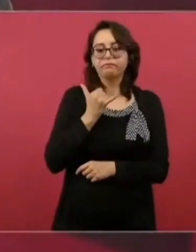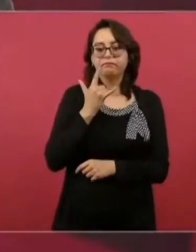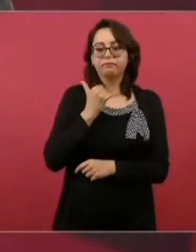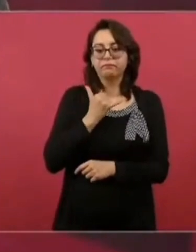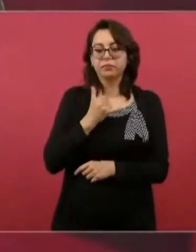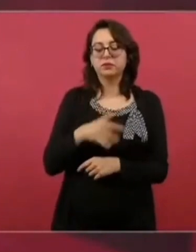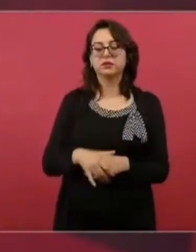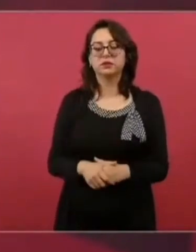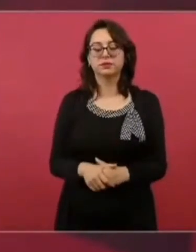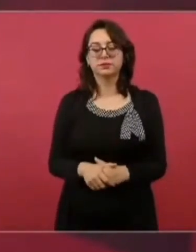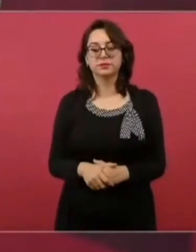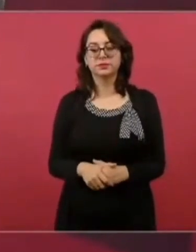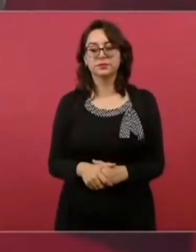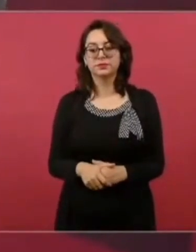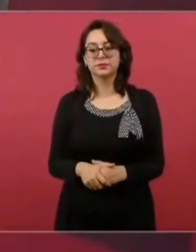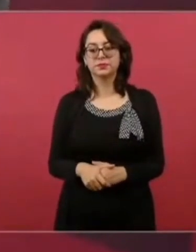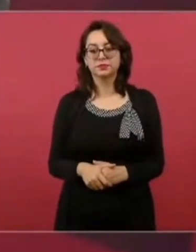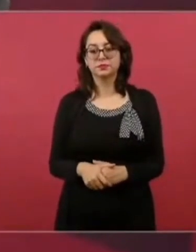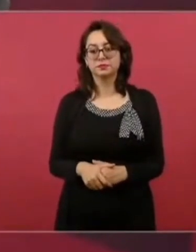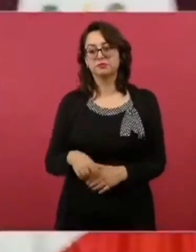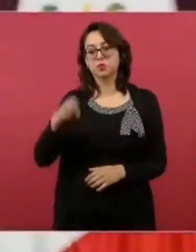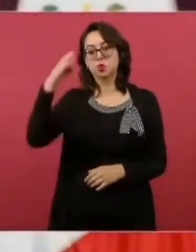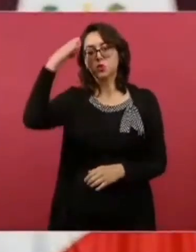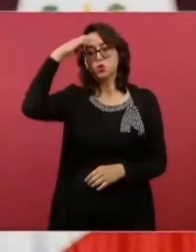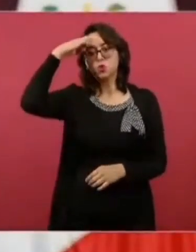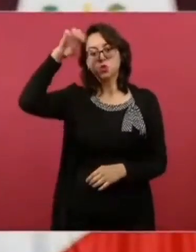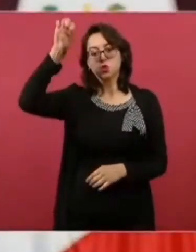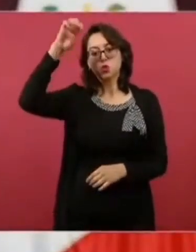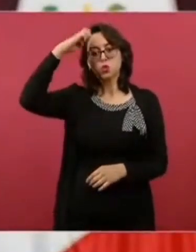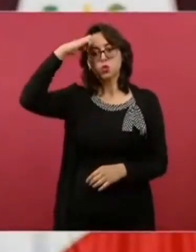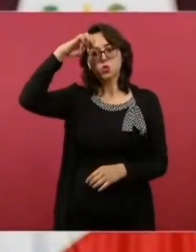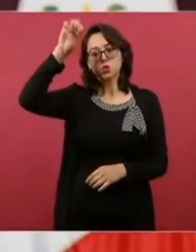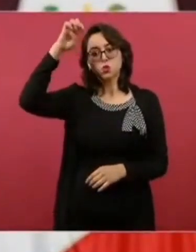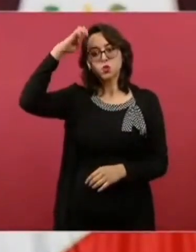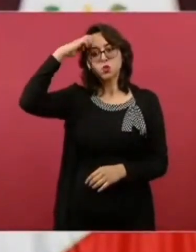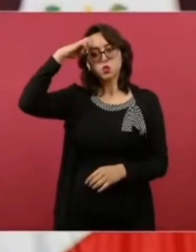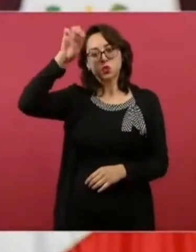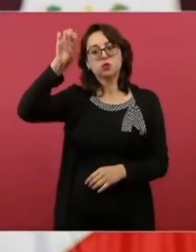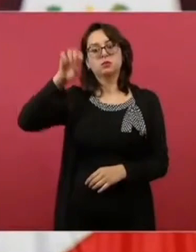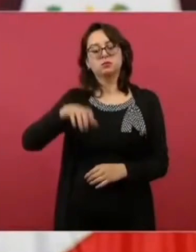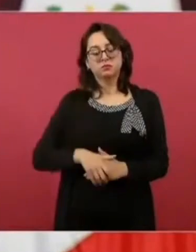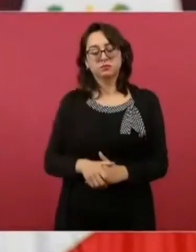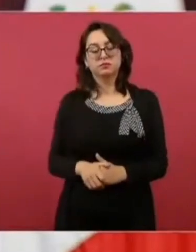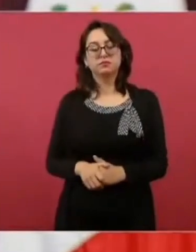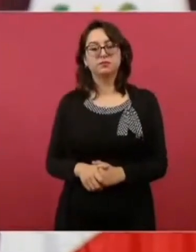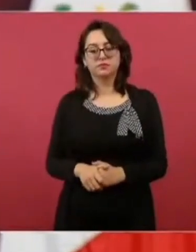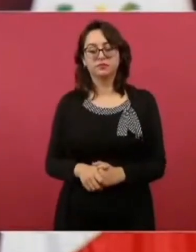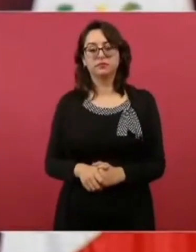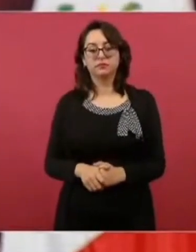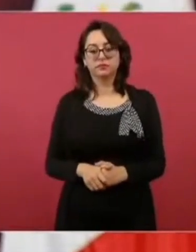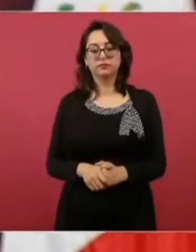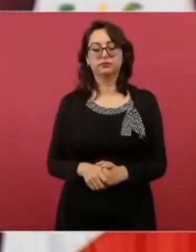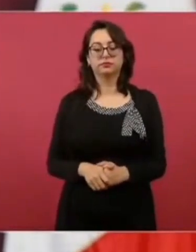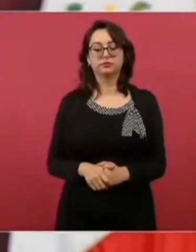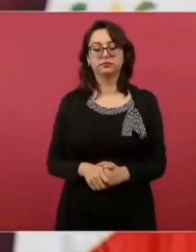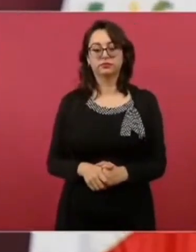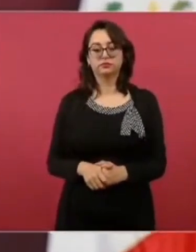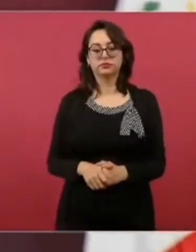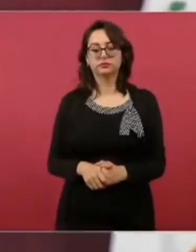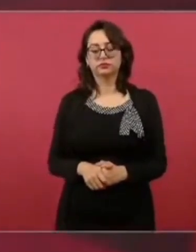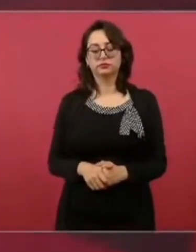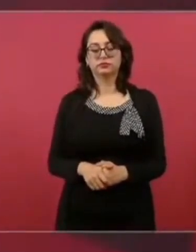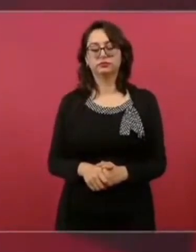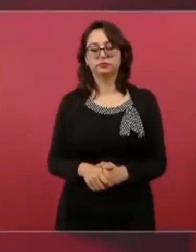Y con experiencia, yo fui